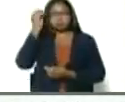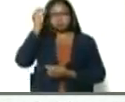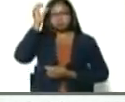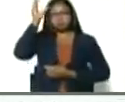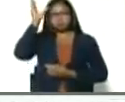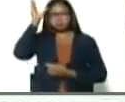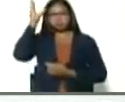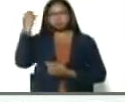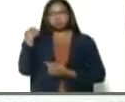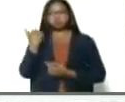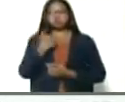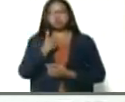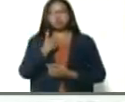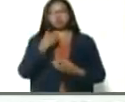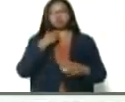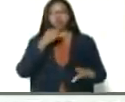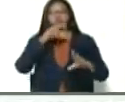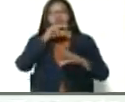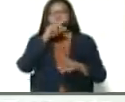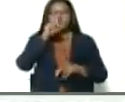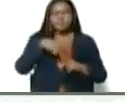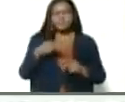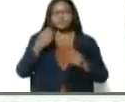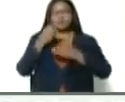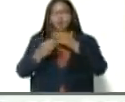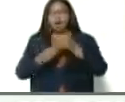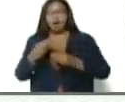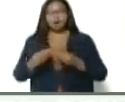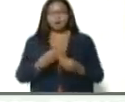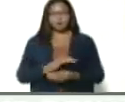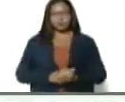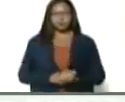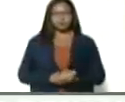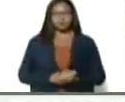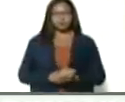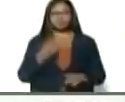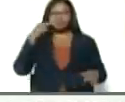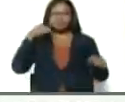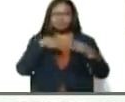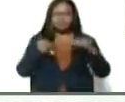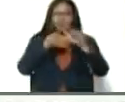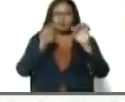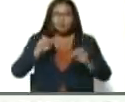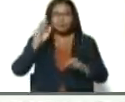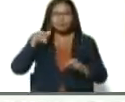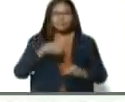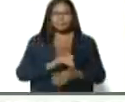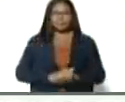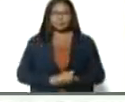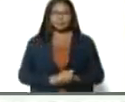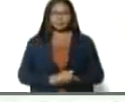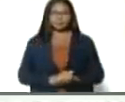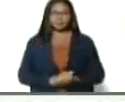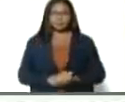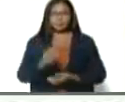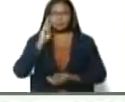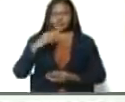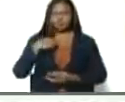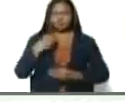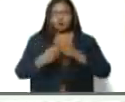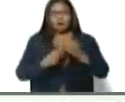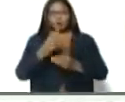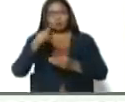dialéctico materialista. Consumado, convicto y confeso. Dialéctico materialista.